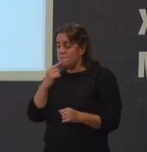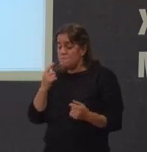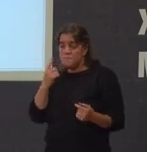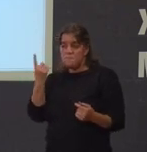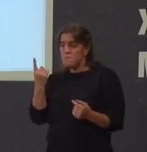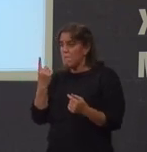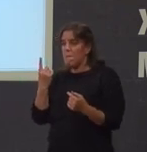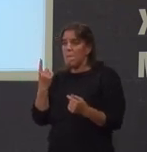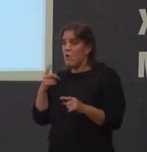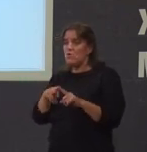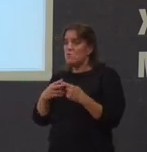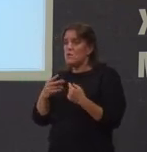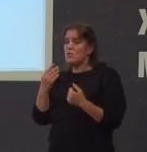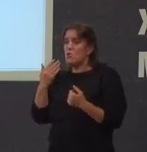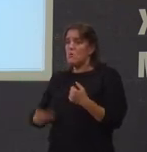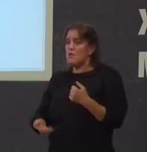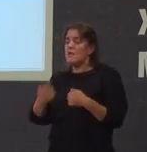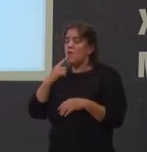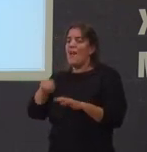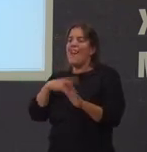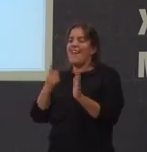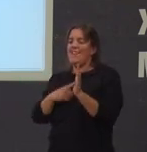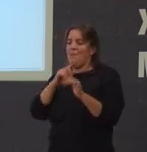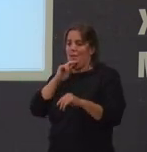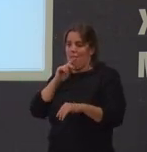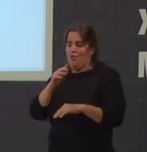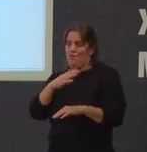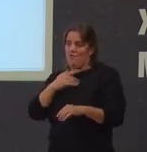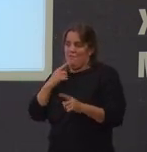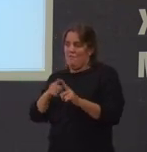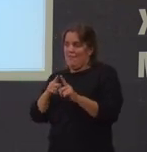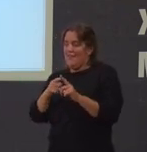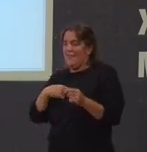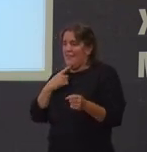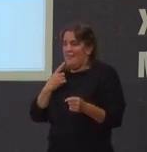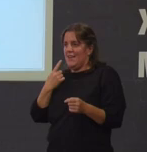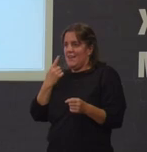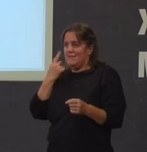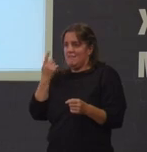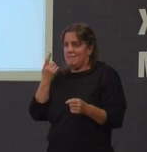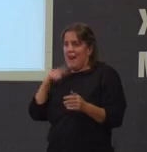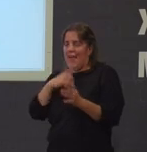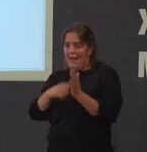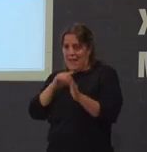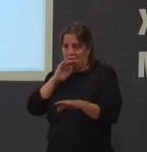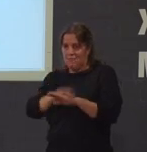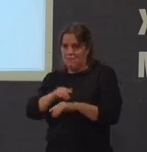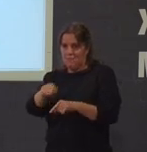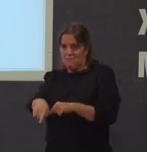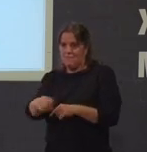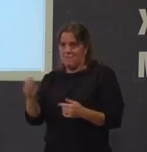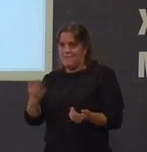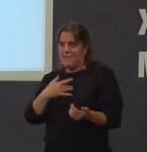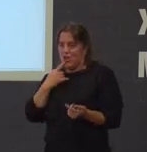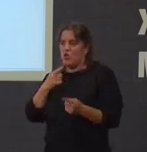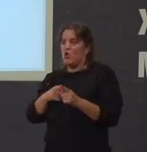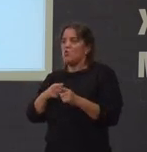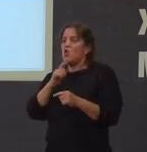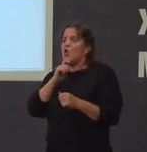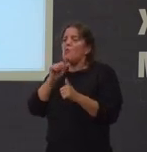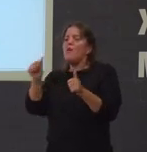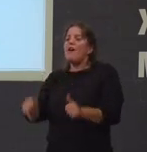importantes para min do franquismo foi a legitimación e subutilizala en determinados momentos pois dun xeito